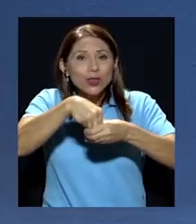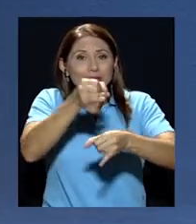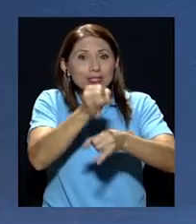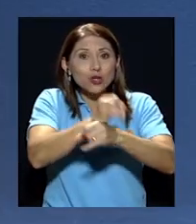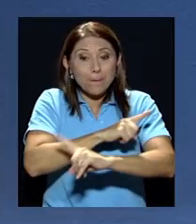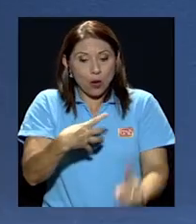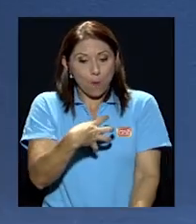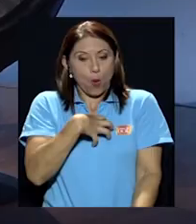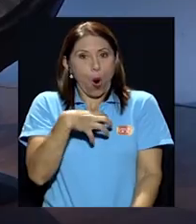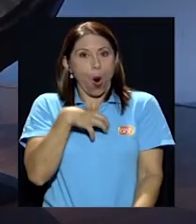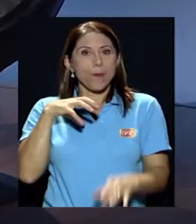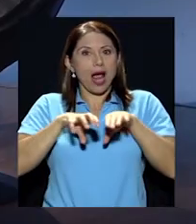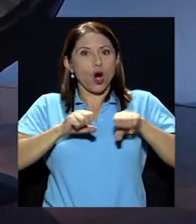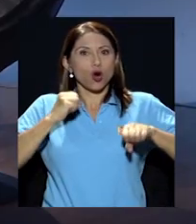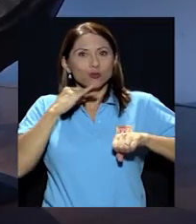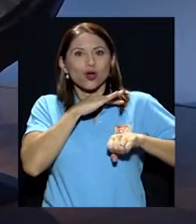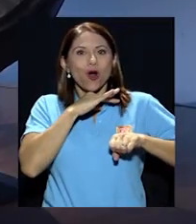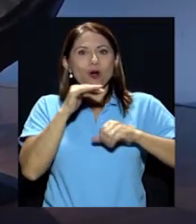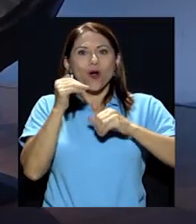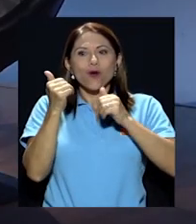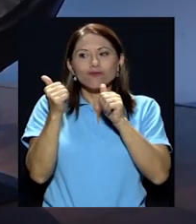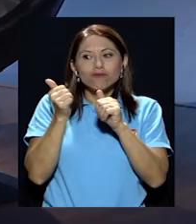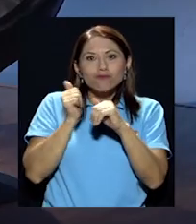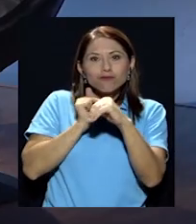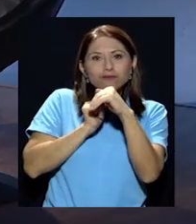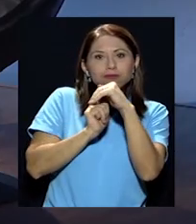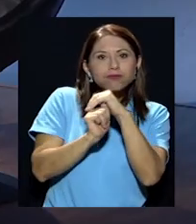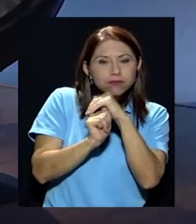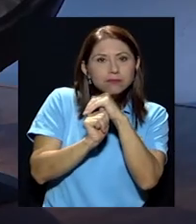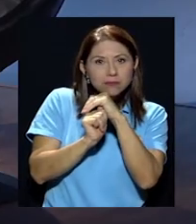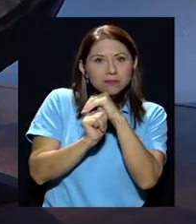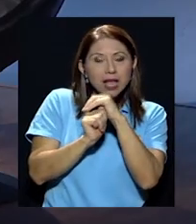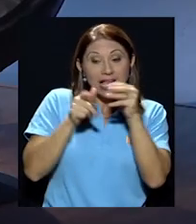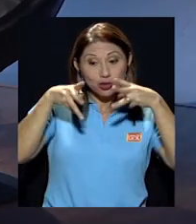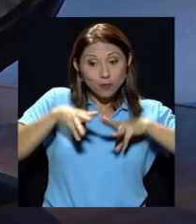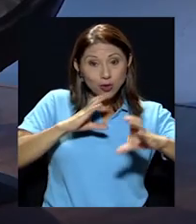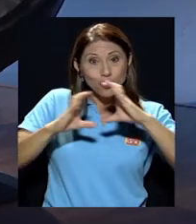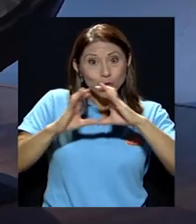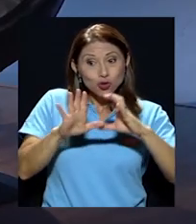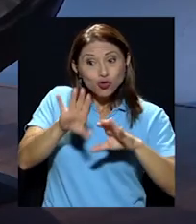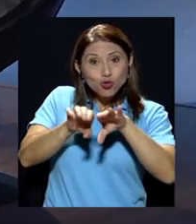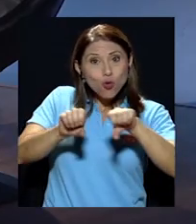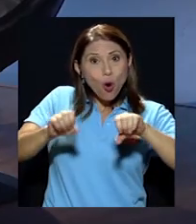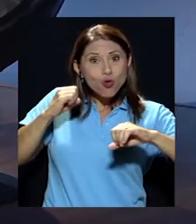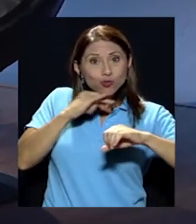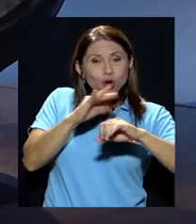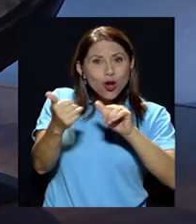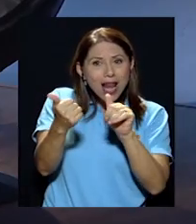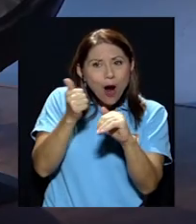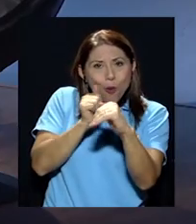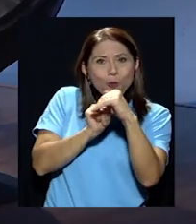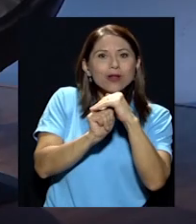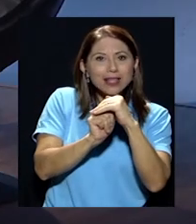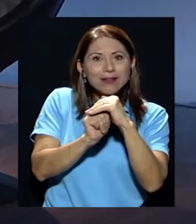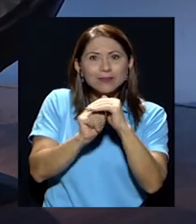propia la ocultan. La corrupción propia que hay en esos medios la ocultan. O usted ha visto, y si quiere